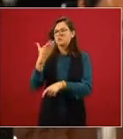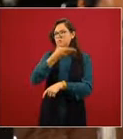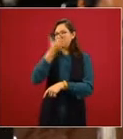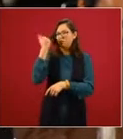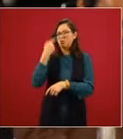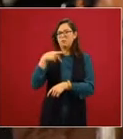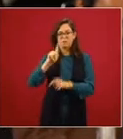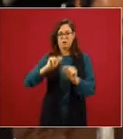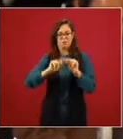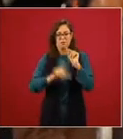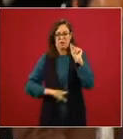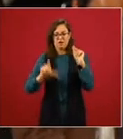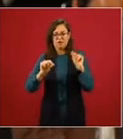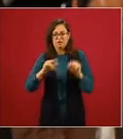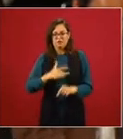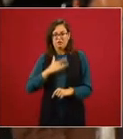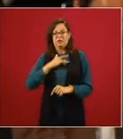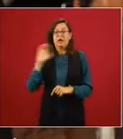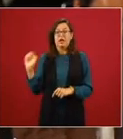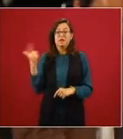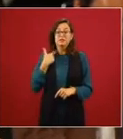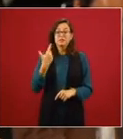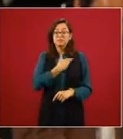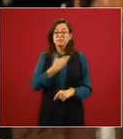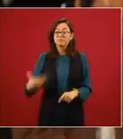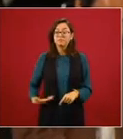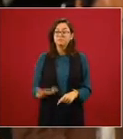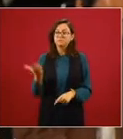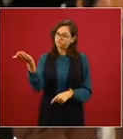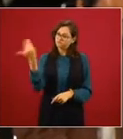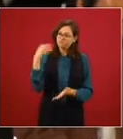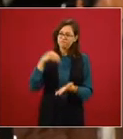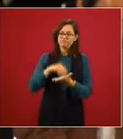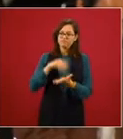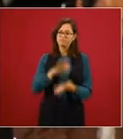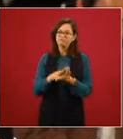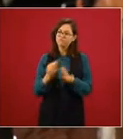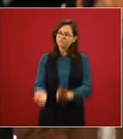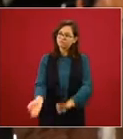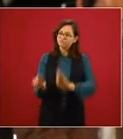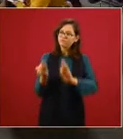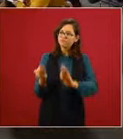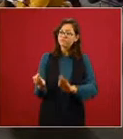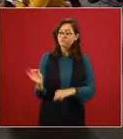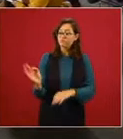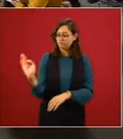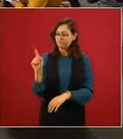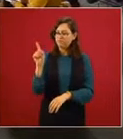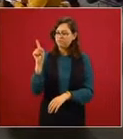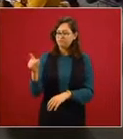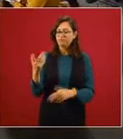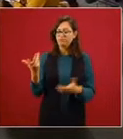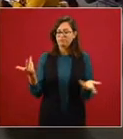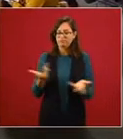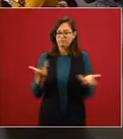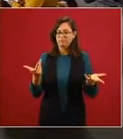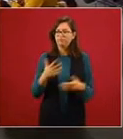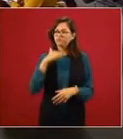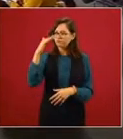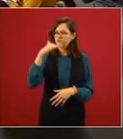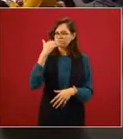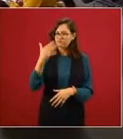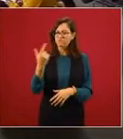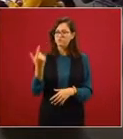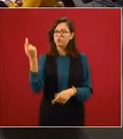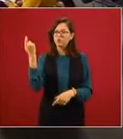oportunidad de ver a un expresidente citado para declarar por presunta por estar presuntamente implicado pues en